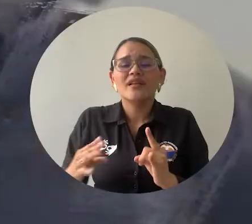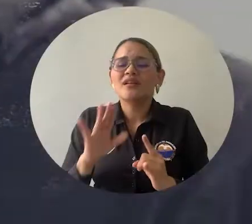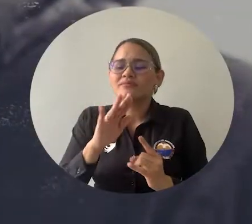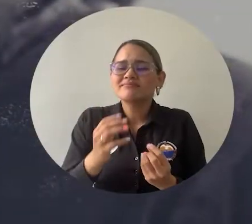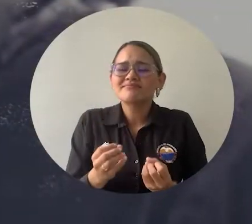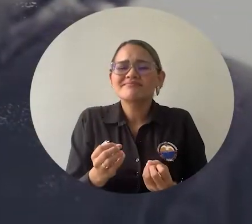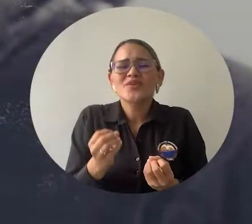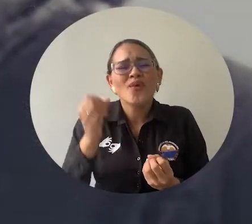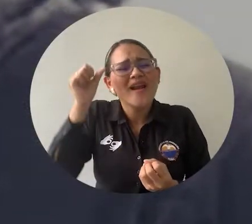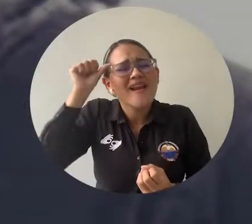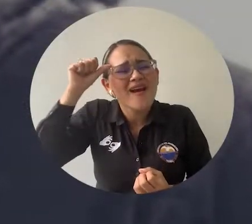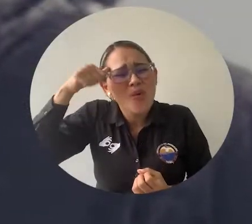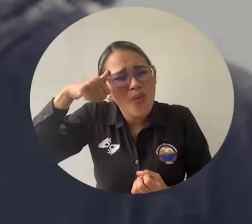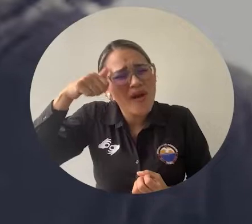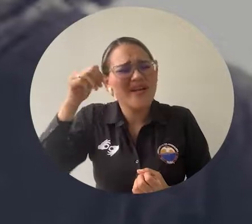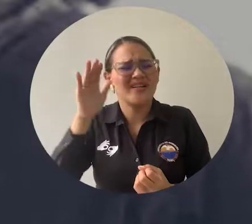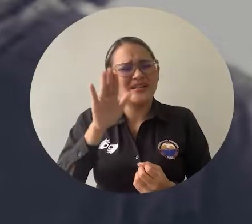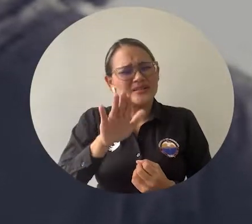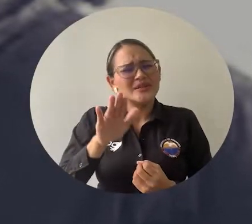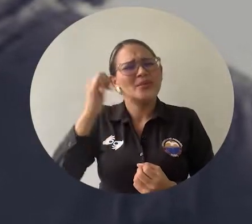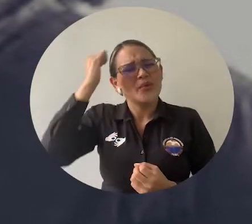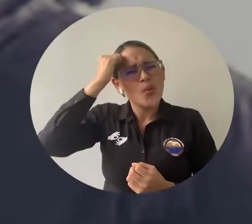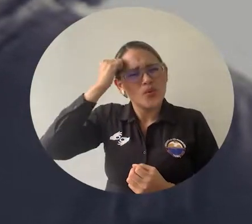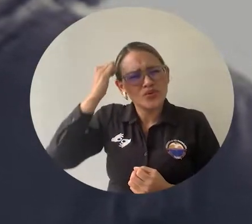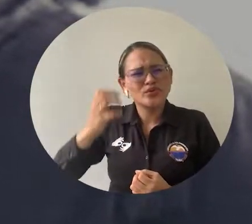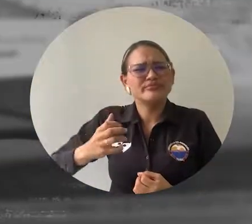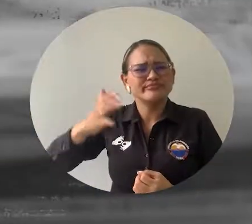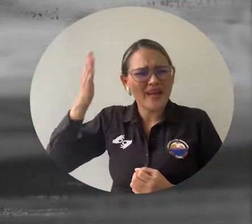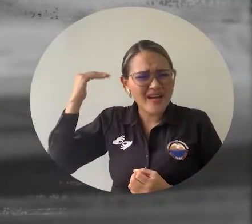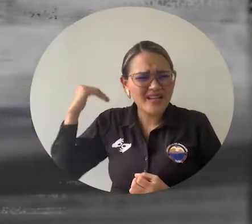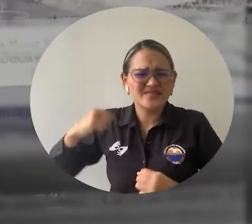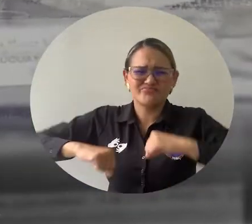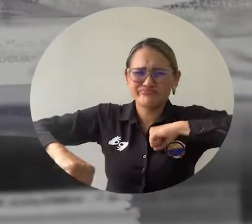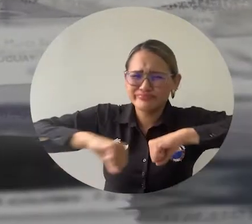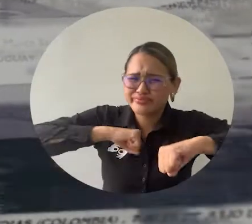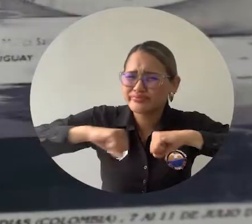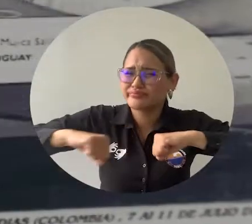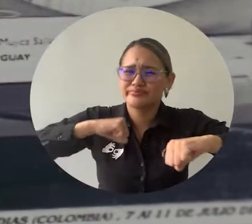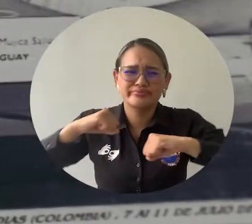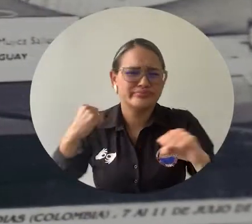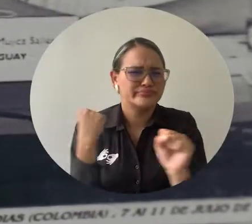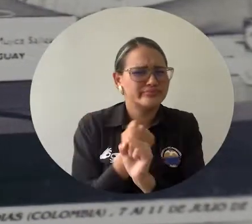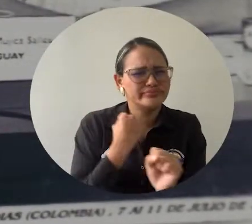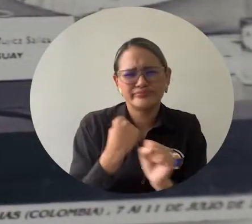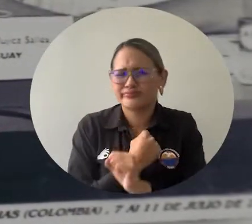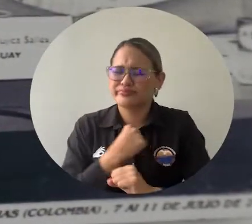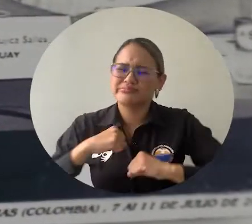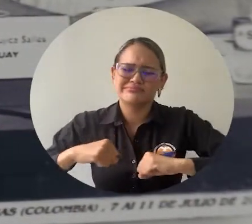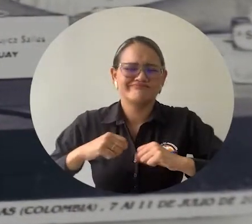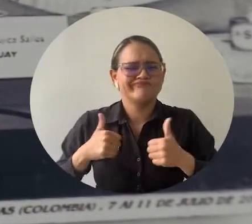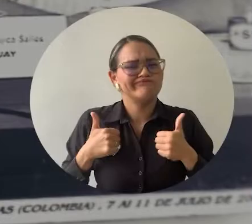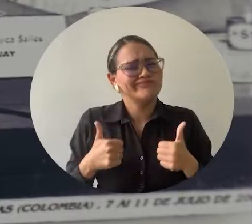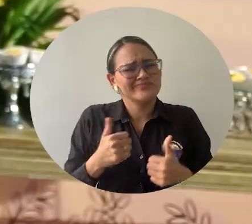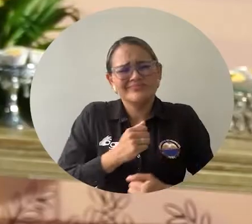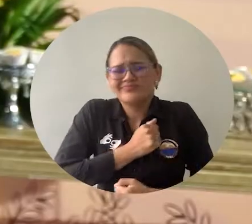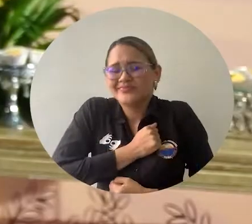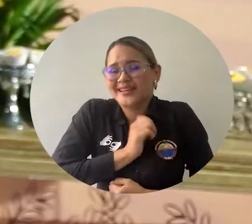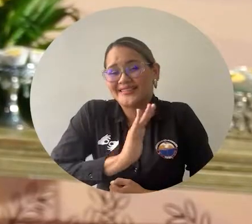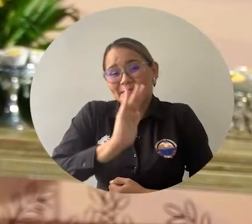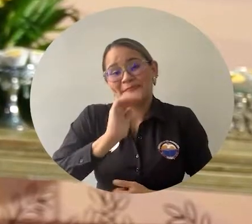varios docentes que en su paso por el campus se distinguieron por la pasión con que ejercieron su rol profesoral.